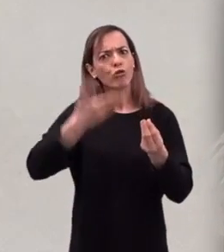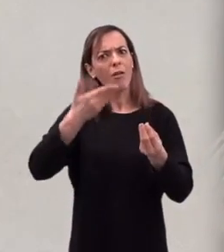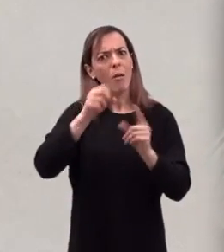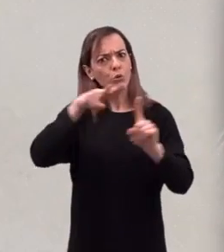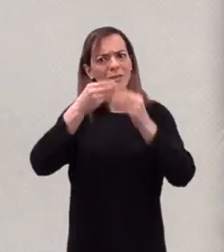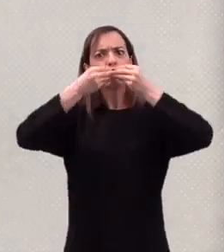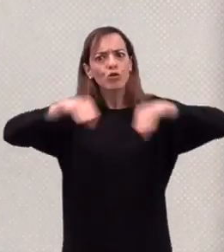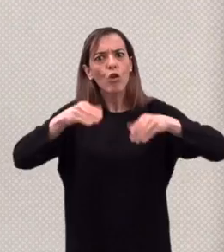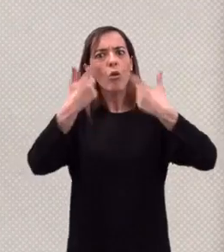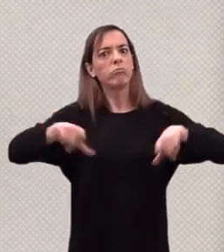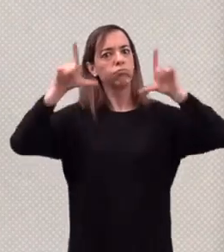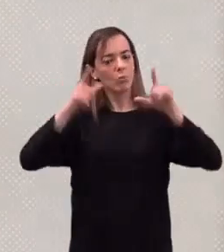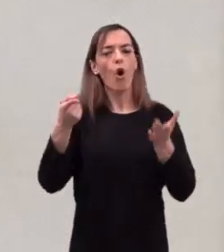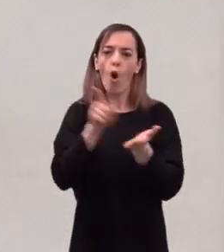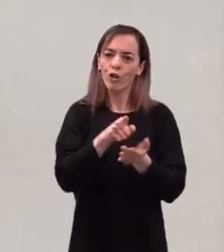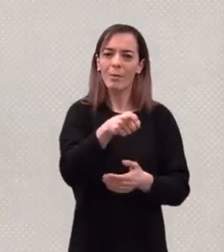Covadonga.